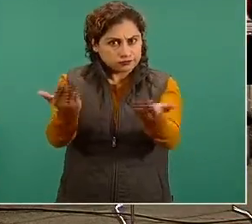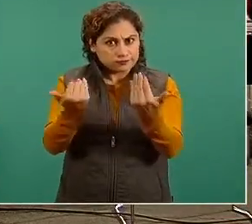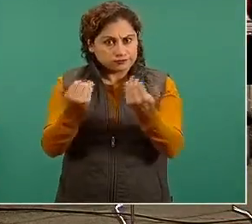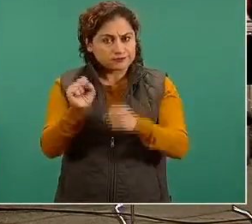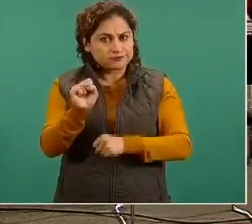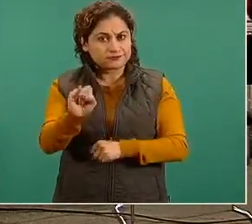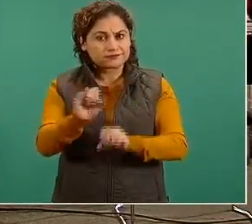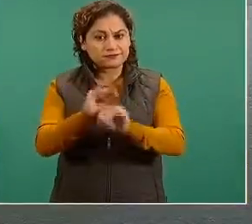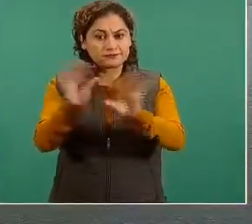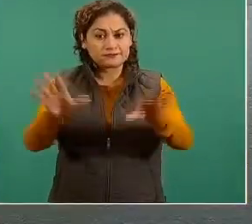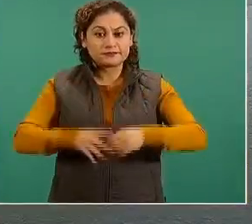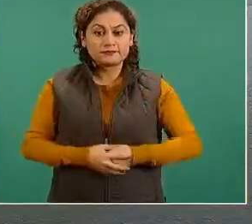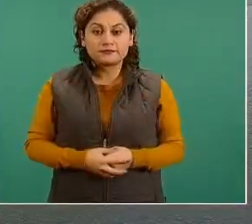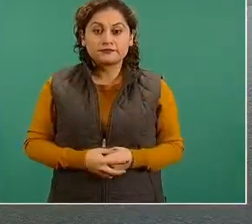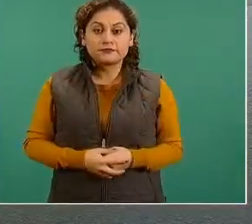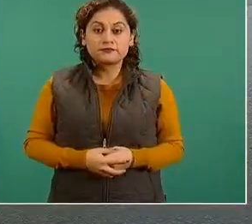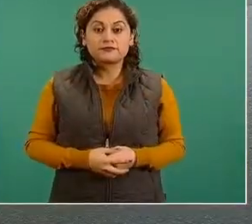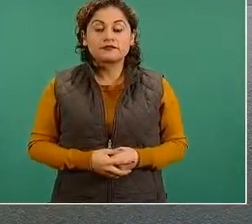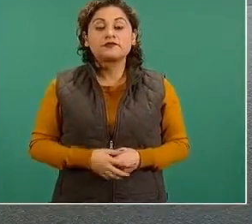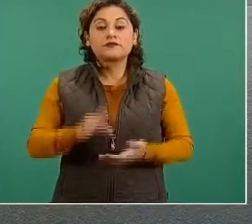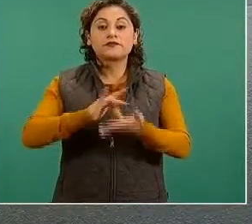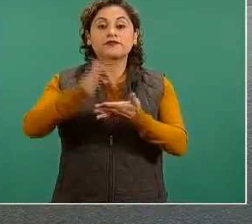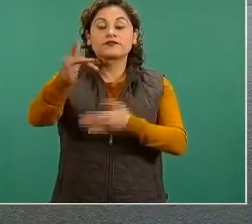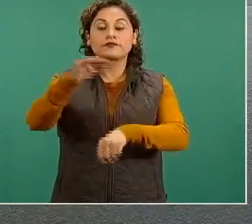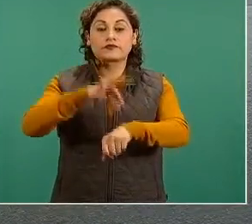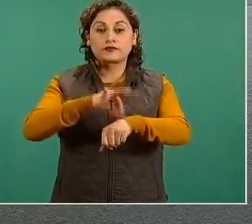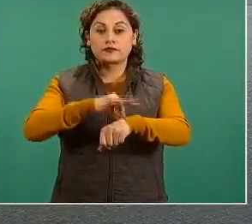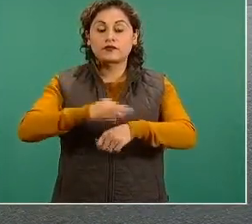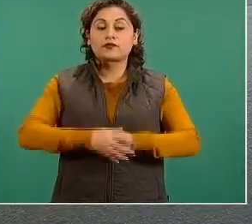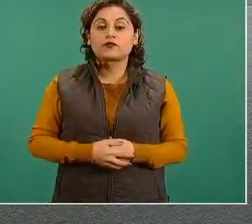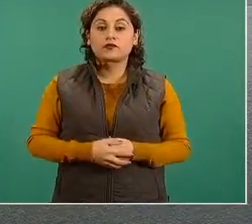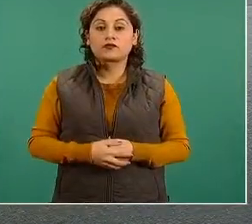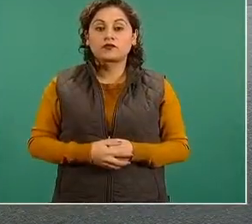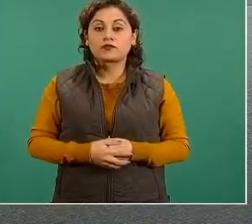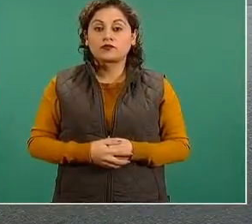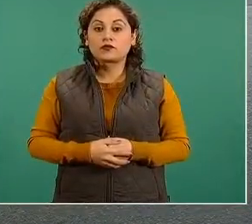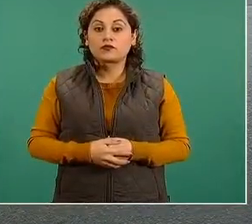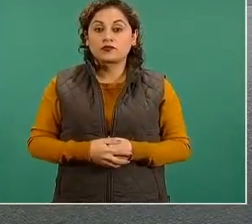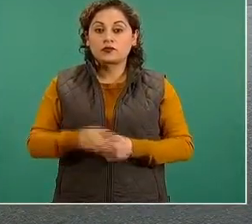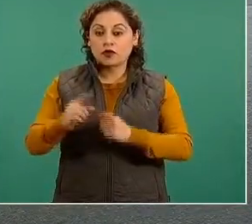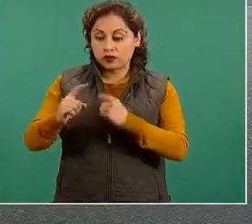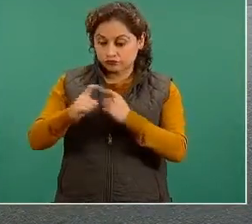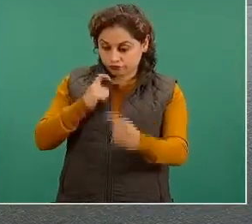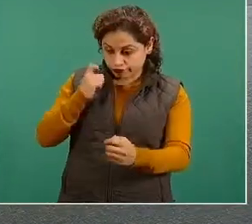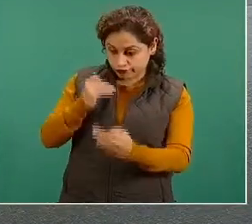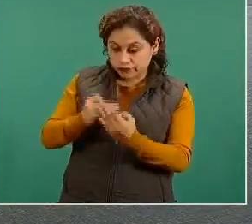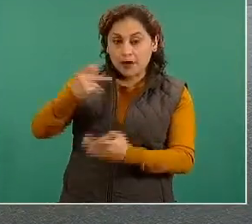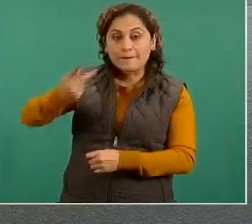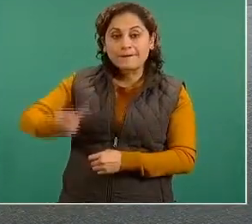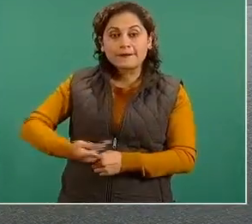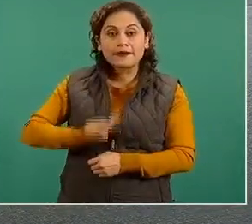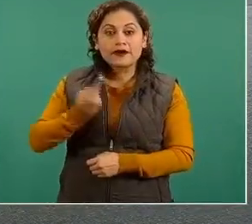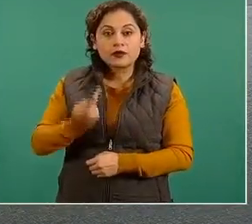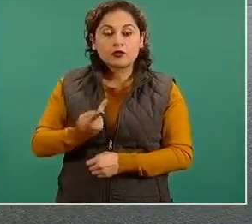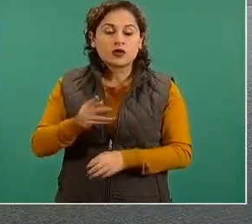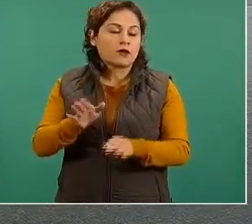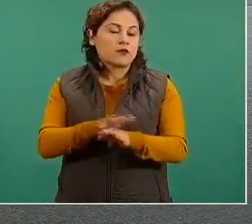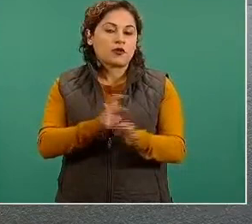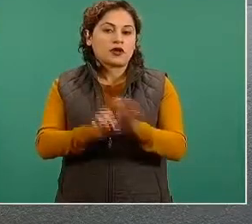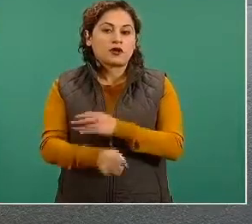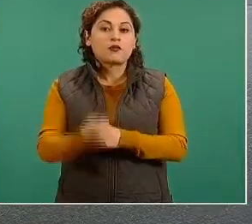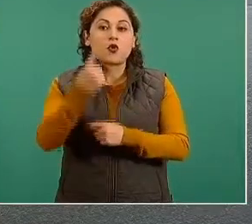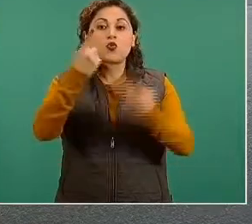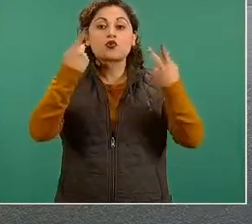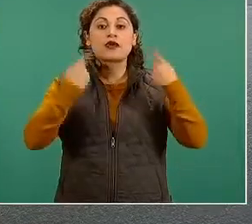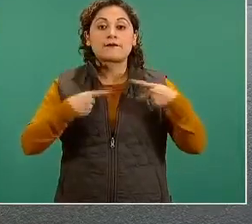claro con todo gusto gracias doctor nos pregunta uno de nuestros lectores si una persona que tiene anticuerpos a